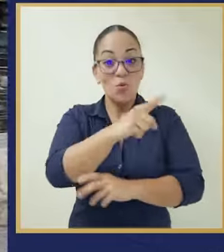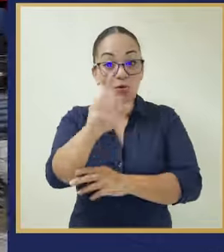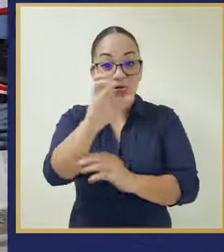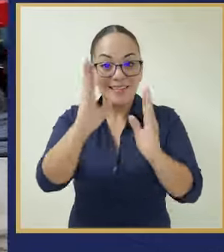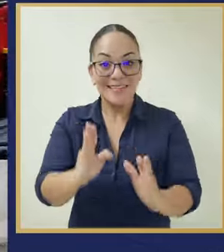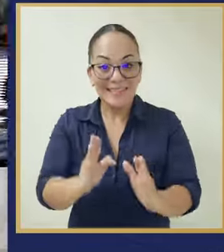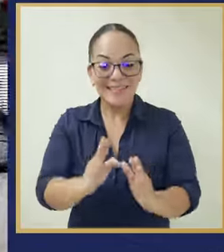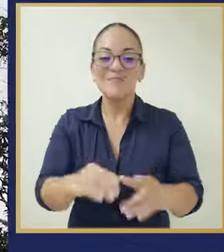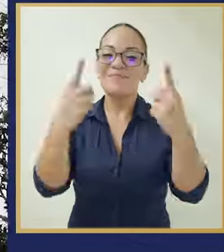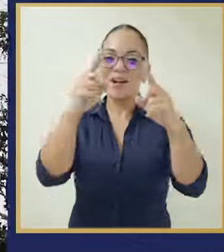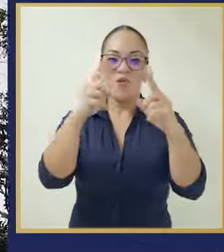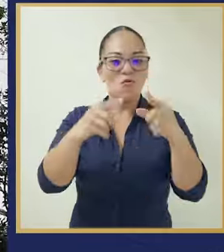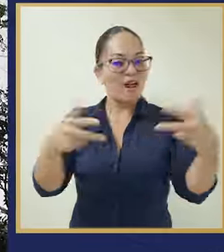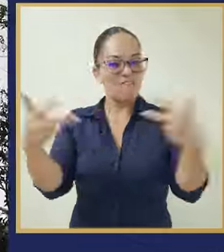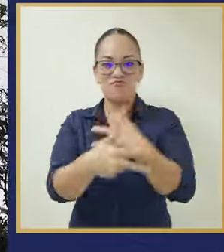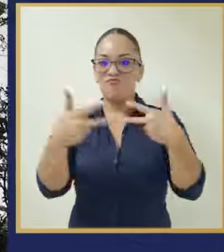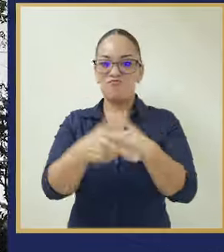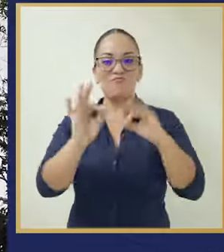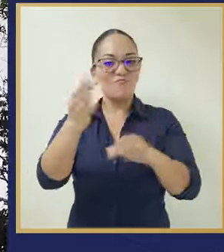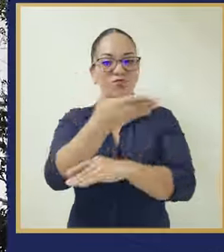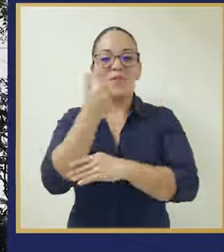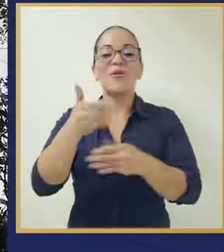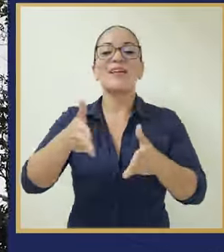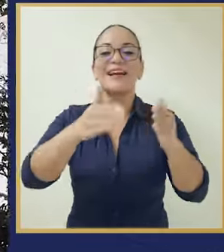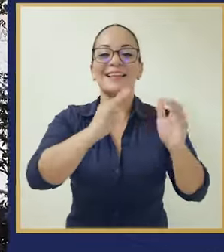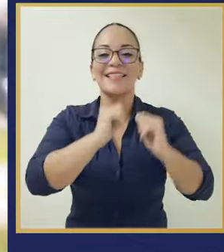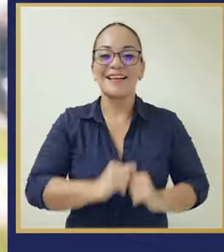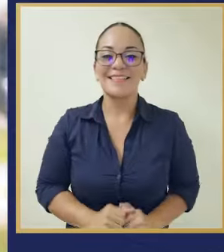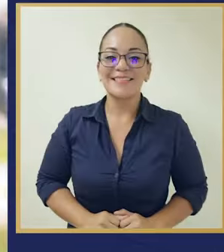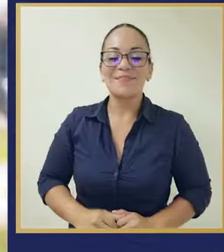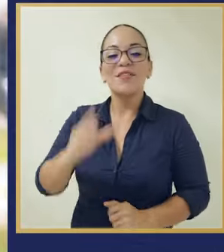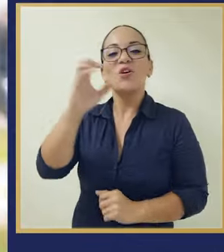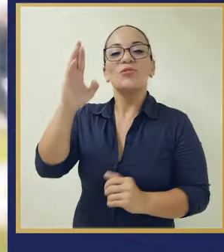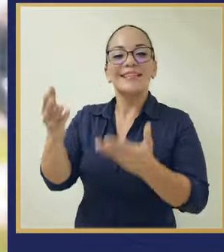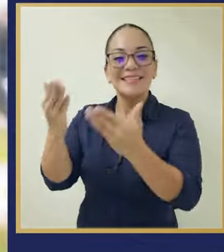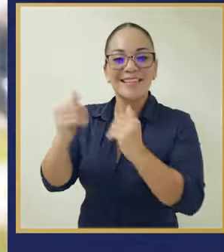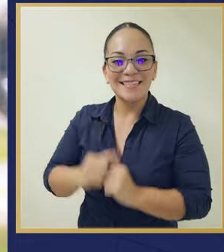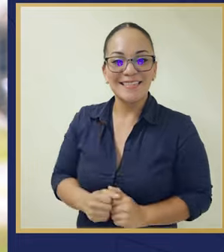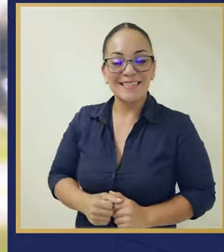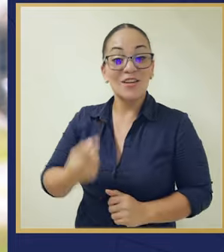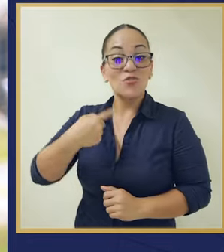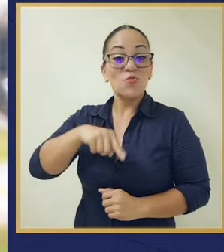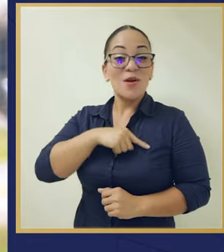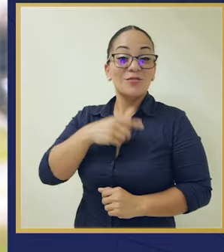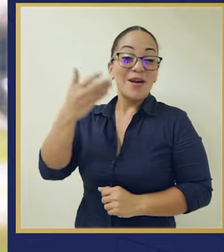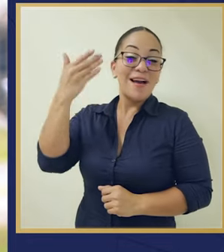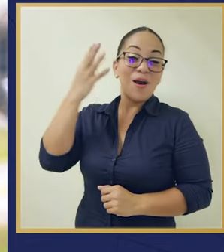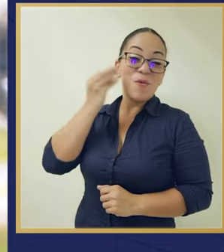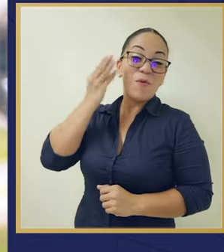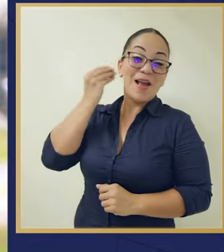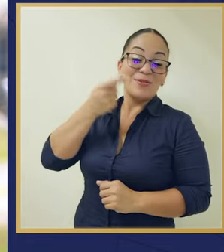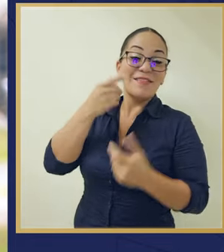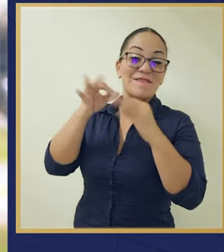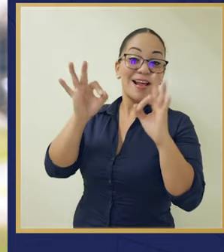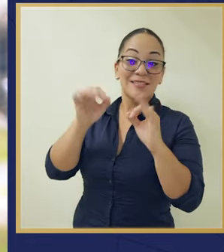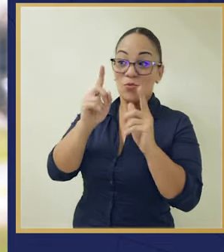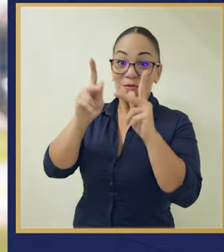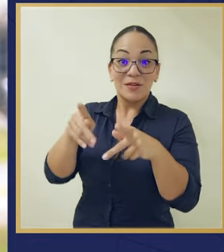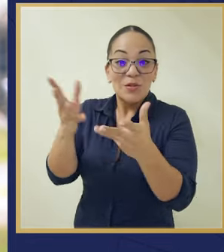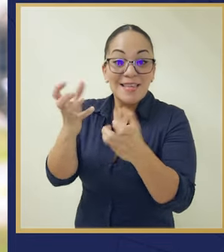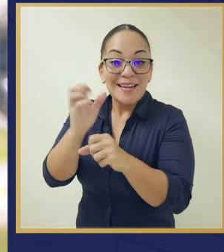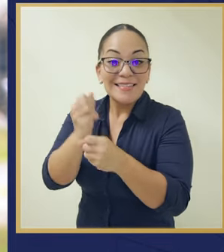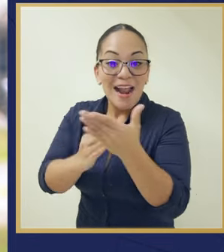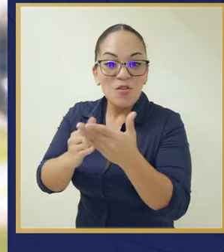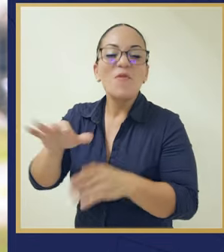y usted costarricense va a poder fluir mejor en las carreteras. Compatriotas, nuestros abuelos decían, el que quiere hacer